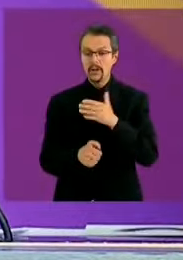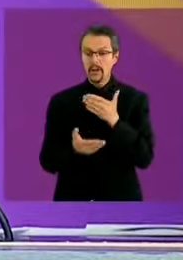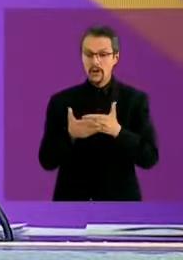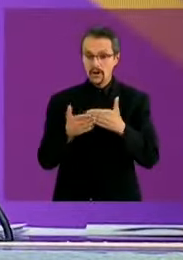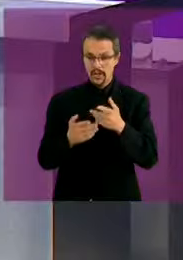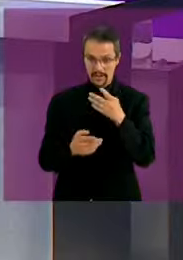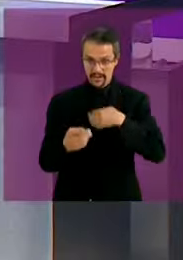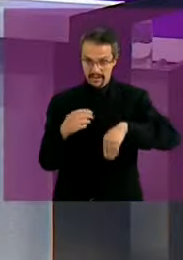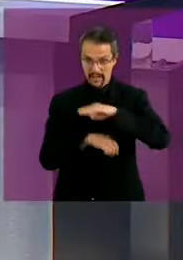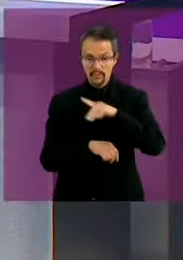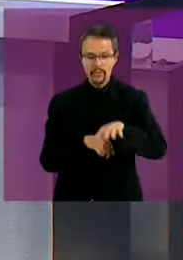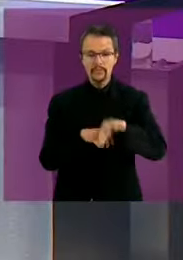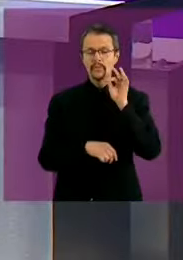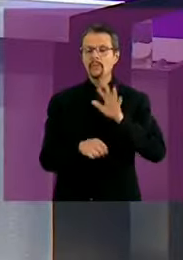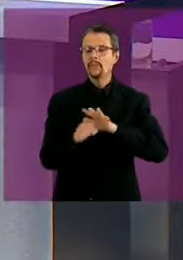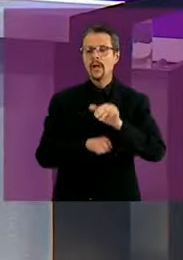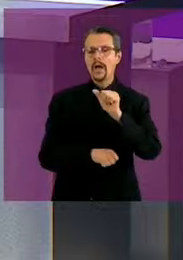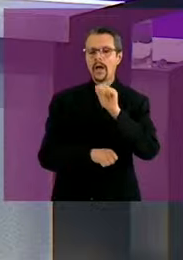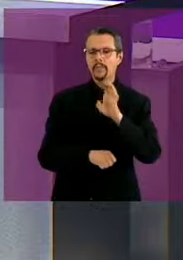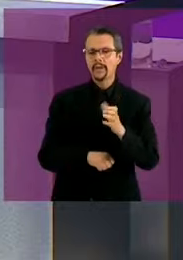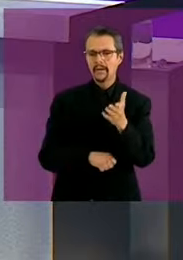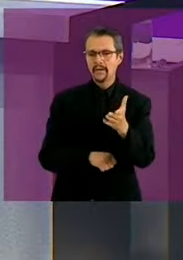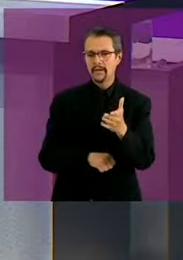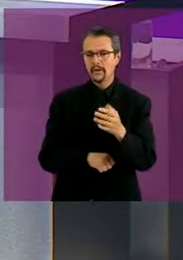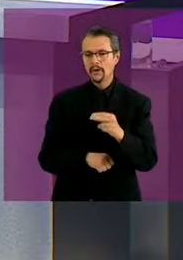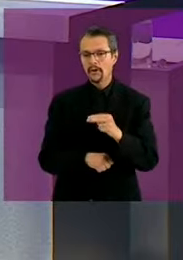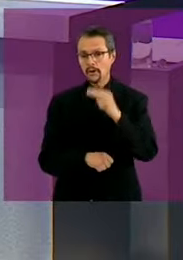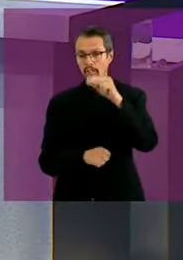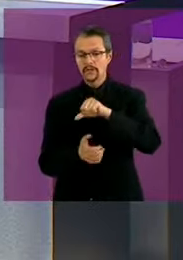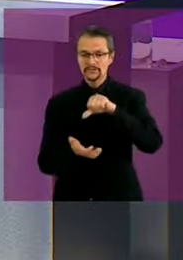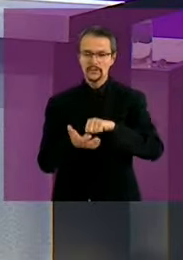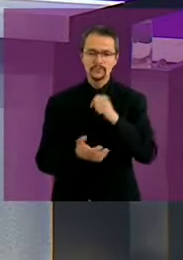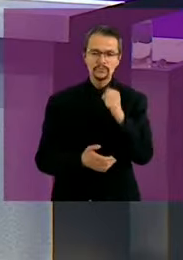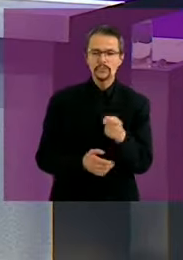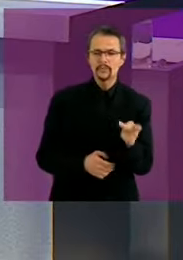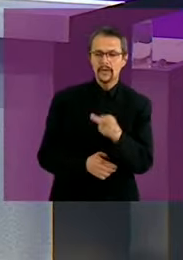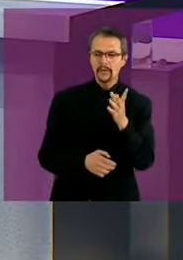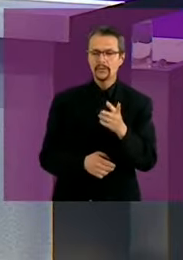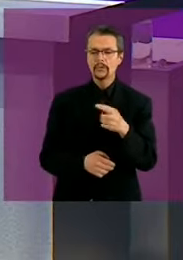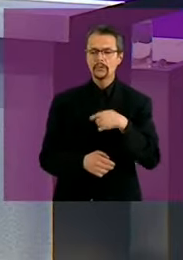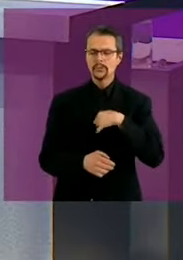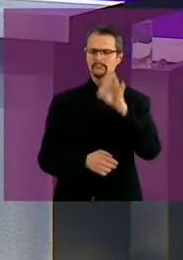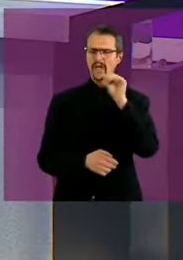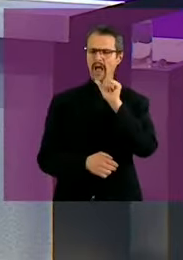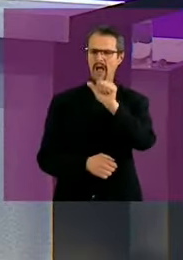A, B o C las tres preguntas del norte, centro y sur del país vamos con la